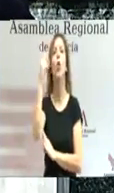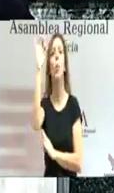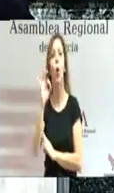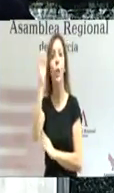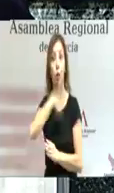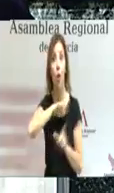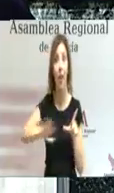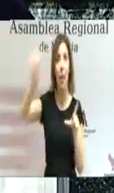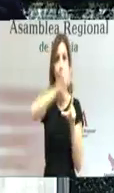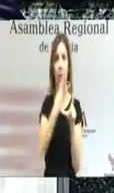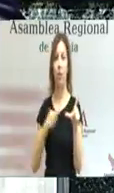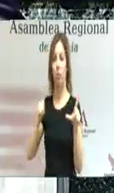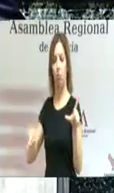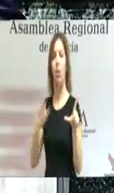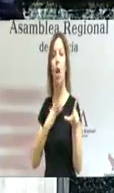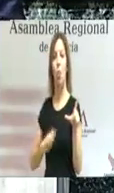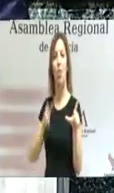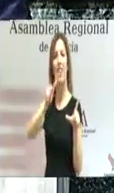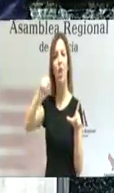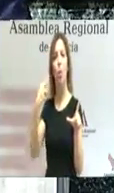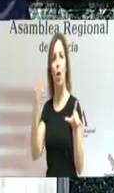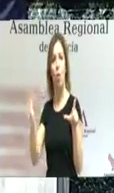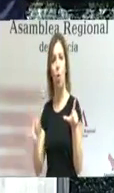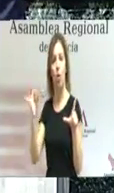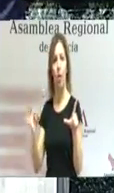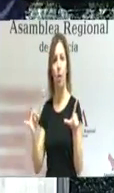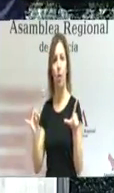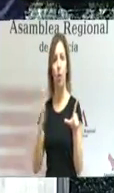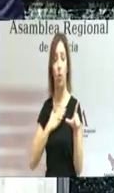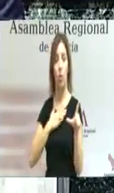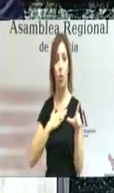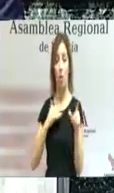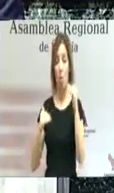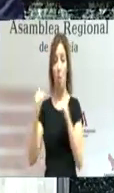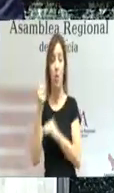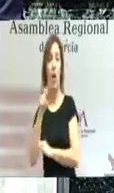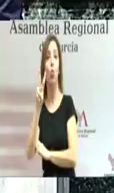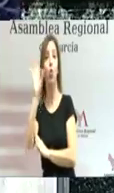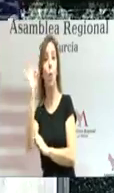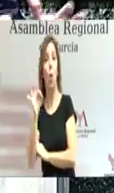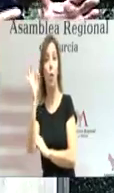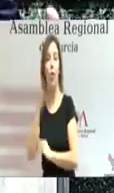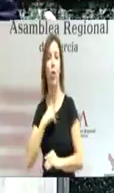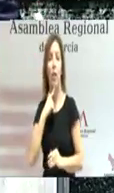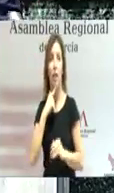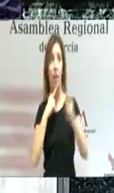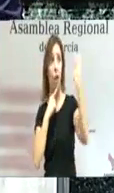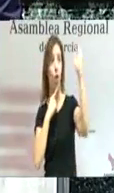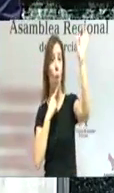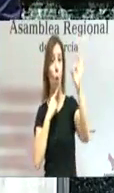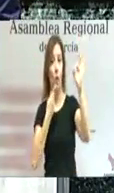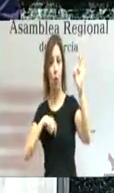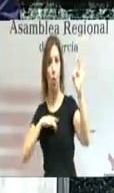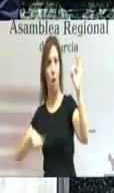total española, mientras que nuestro PIB estaba en torno al 2%. Es decir, producimos más y mejor